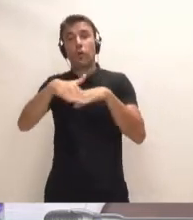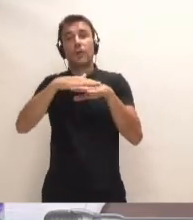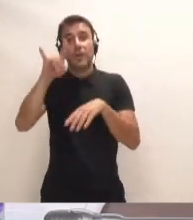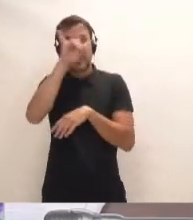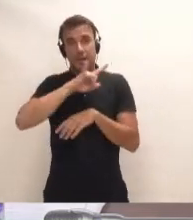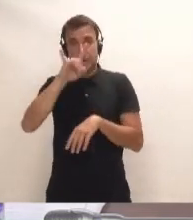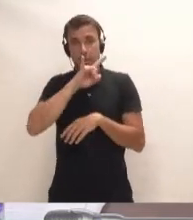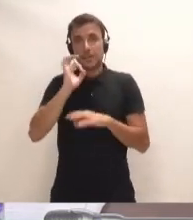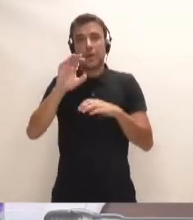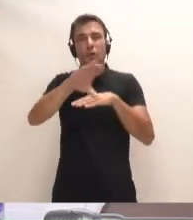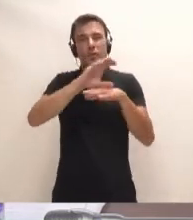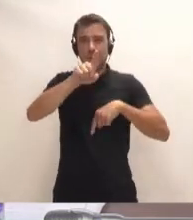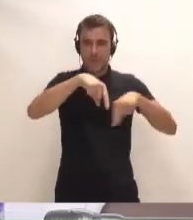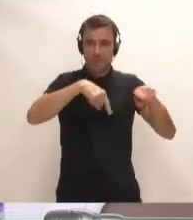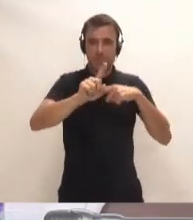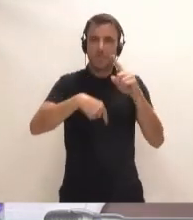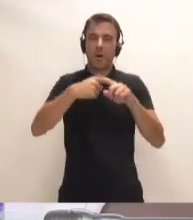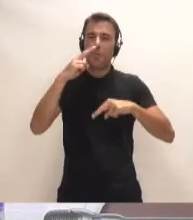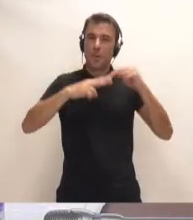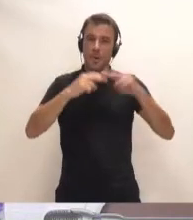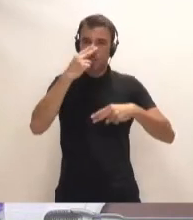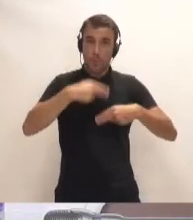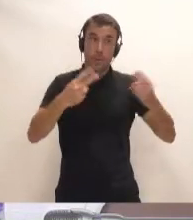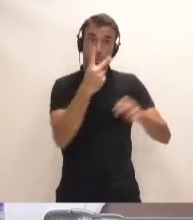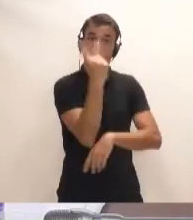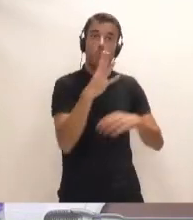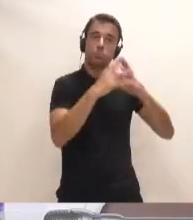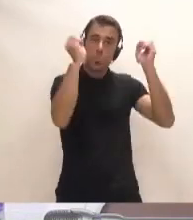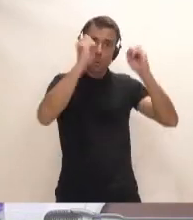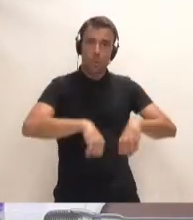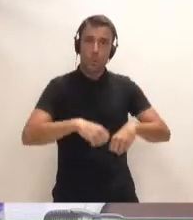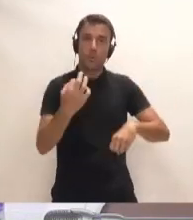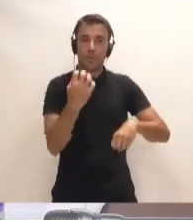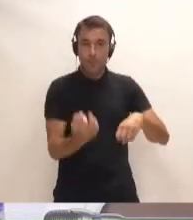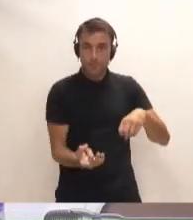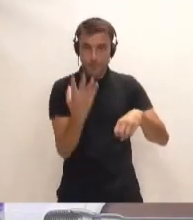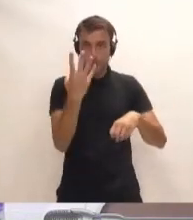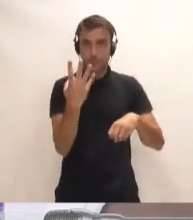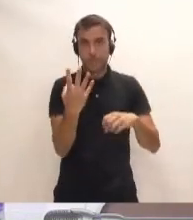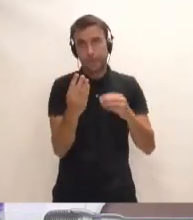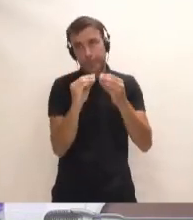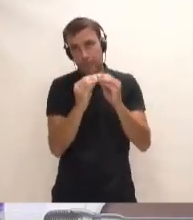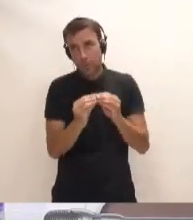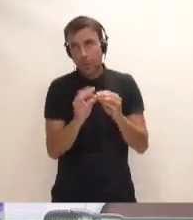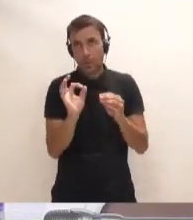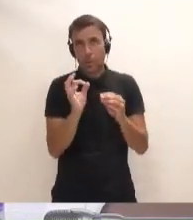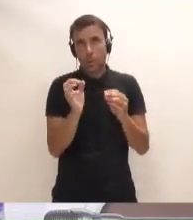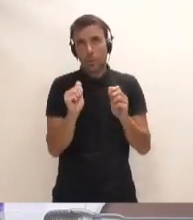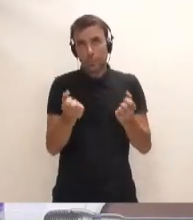de Canarias, de la Consejería de Transportes y Obras Públicas, que había llegado al acuerdo de elaborar o sacar este